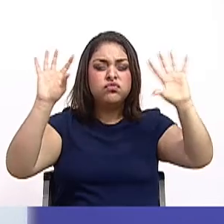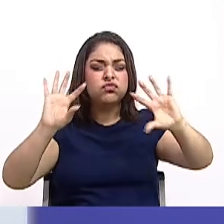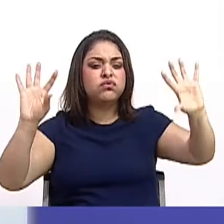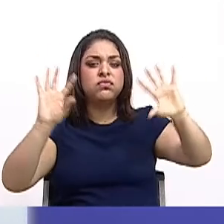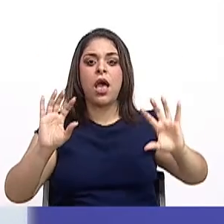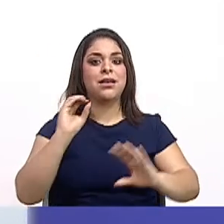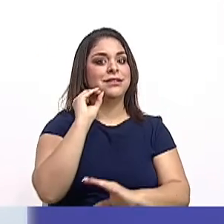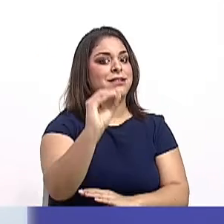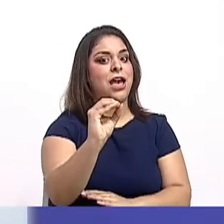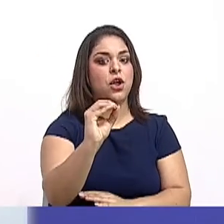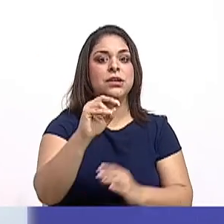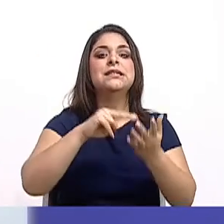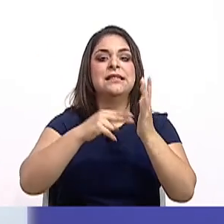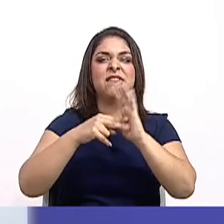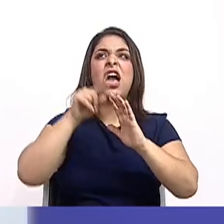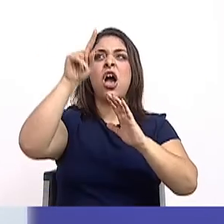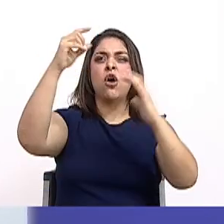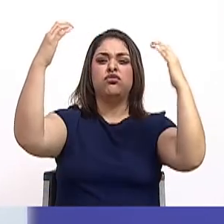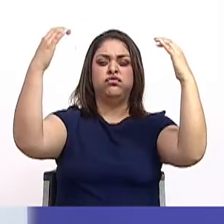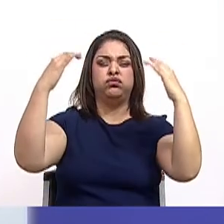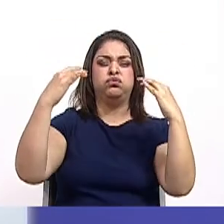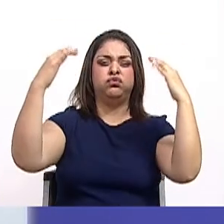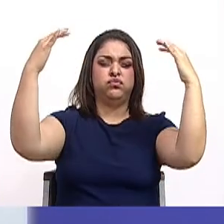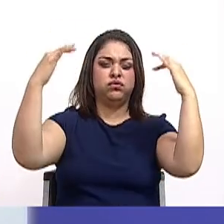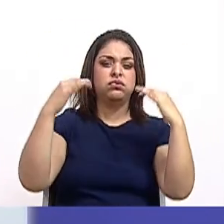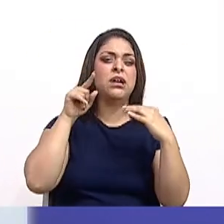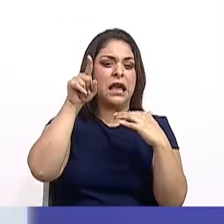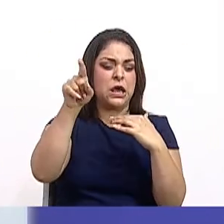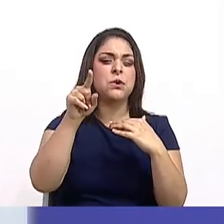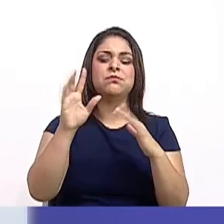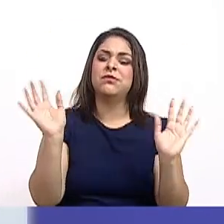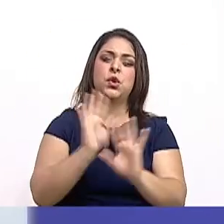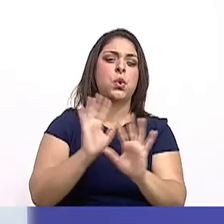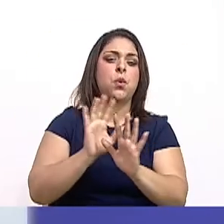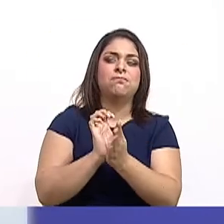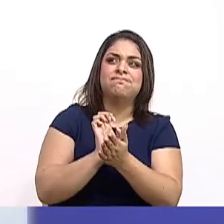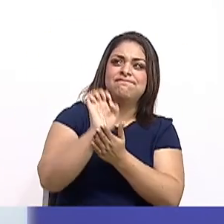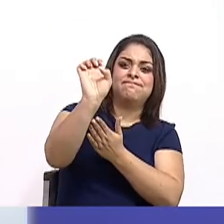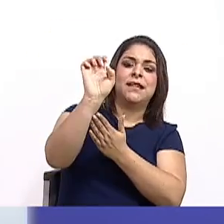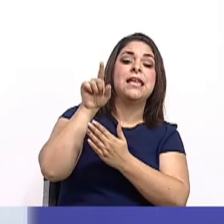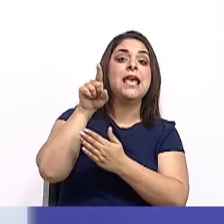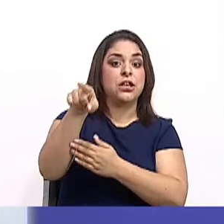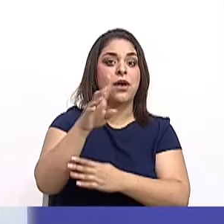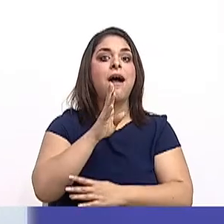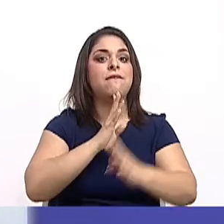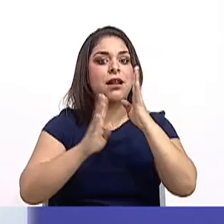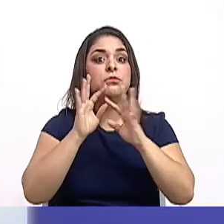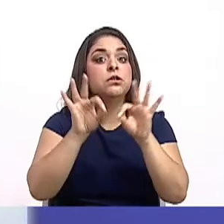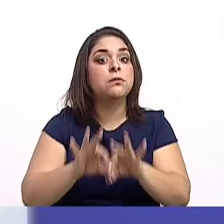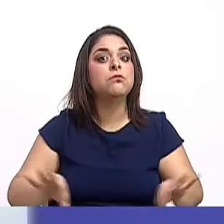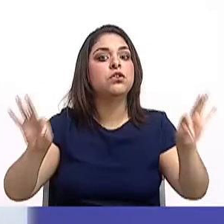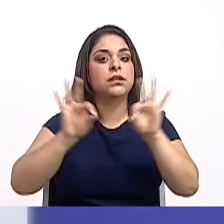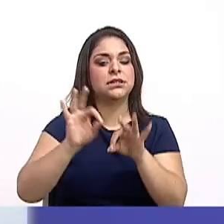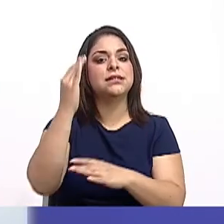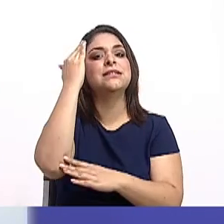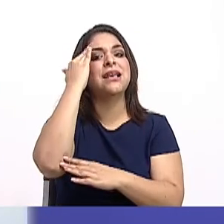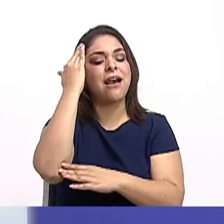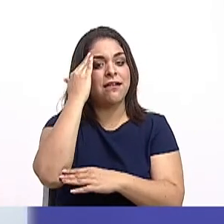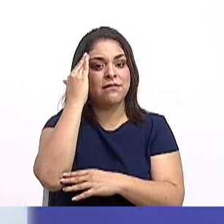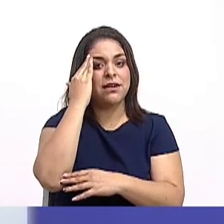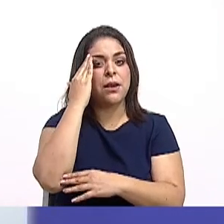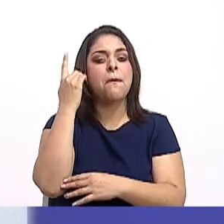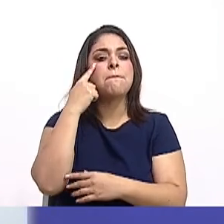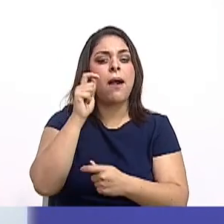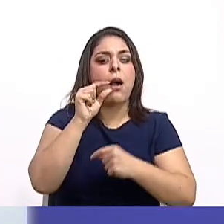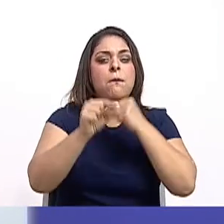que ver con los gases de efecto invernadero. De allí también la importancia que hablamos de cómo en esa conservación es importante tomar conciencia para